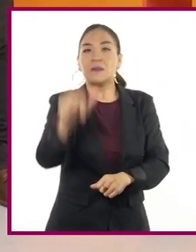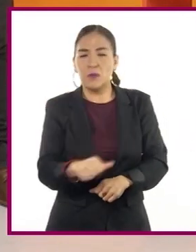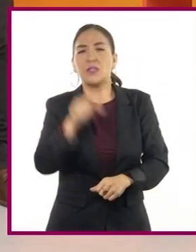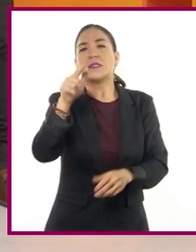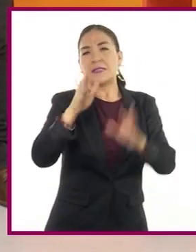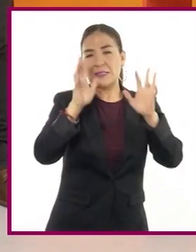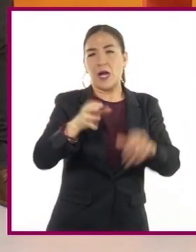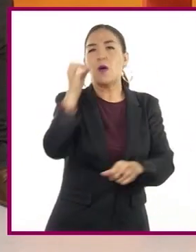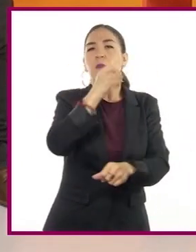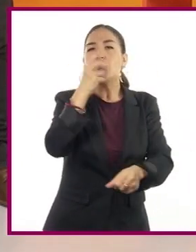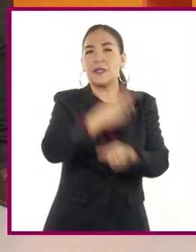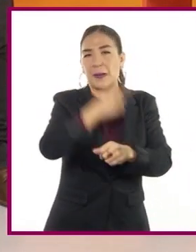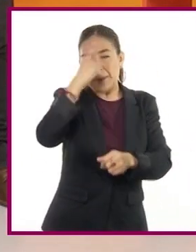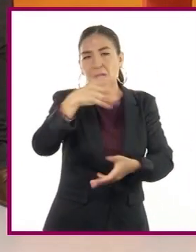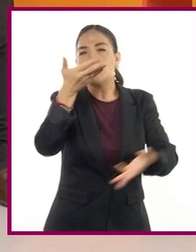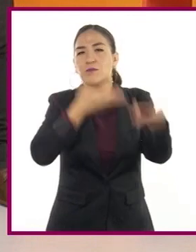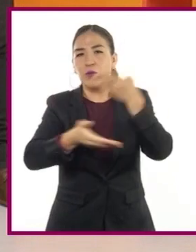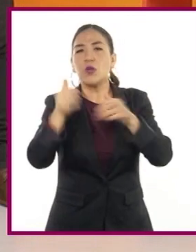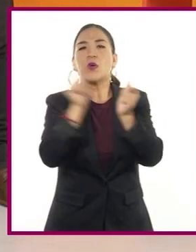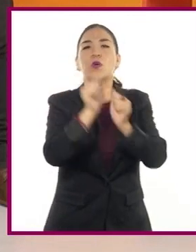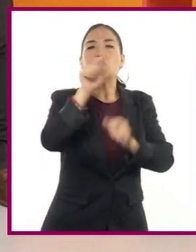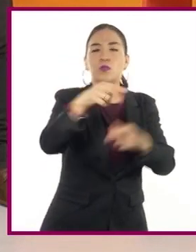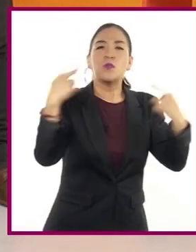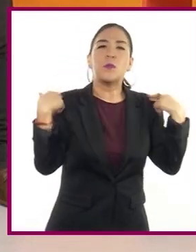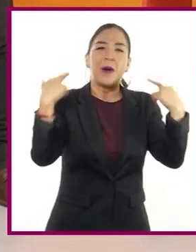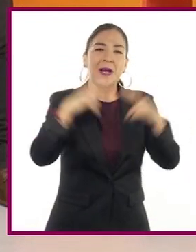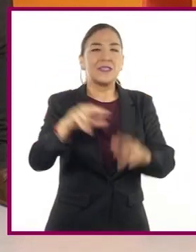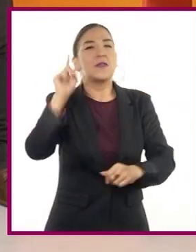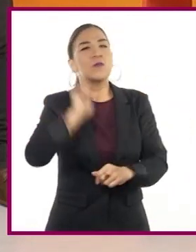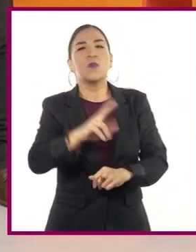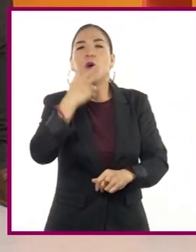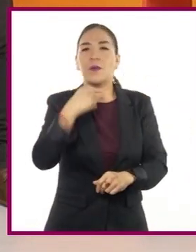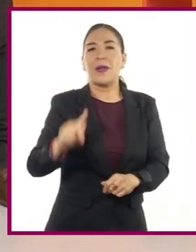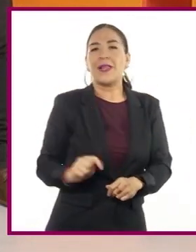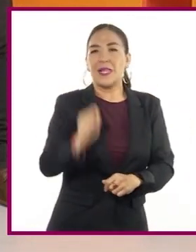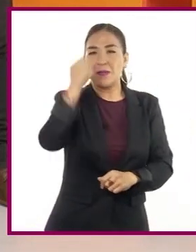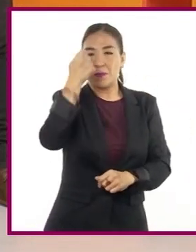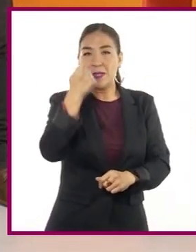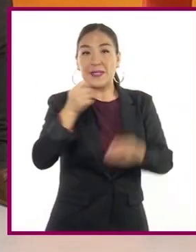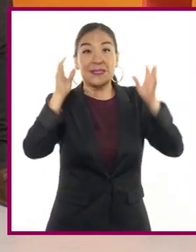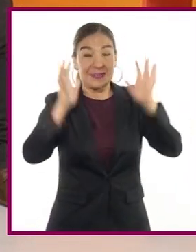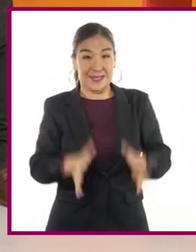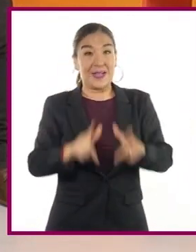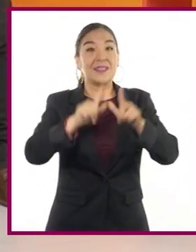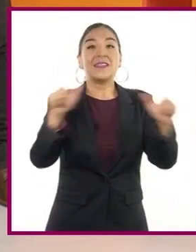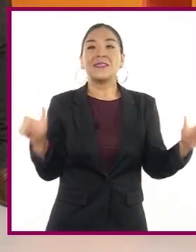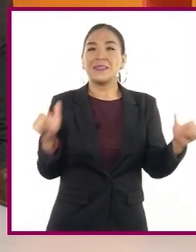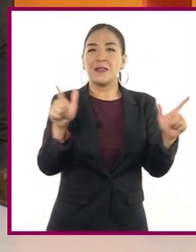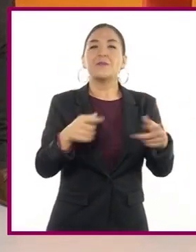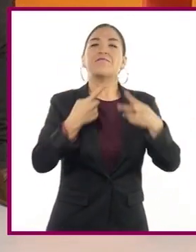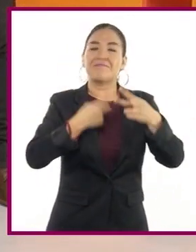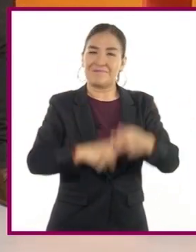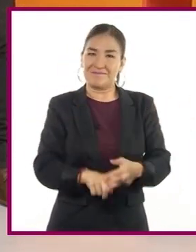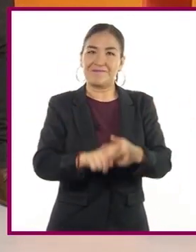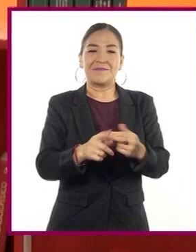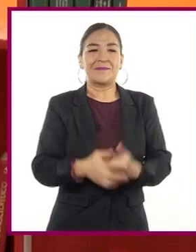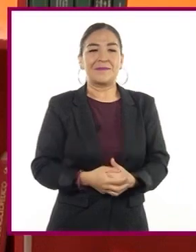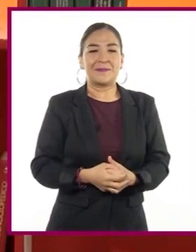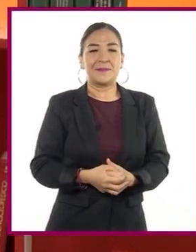oportunidad de compartir con su profesora o profesor de tecnología. ¿Tienen todo listo? ¡Iniciemos!